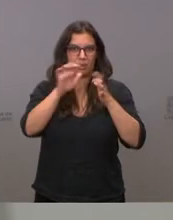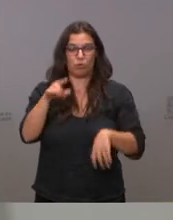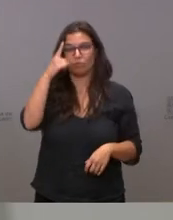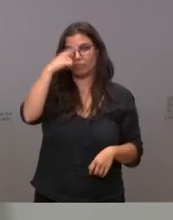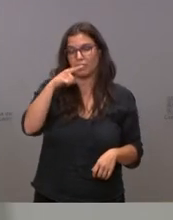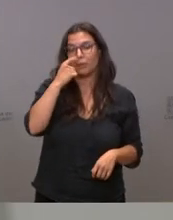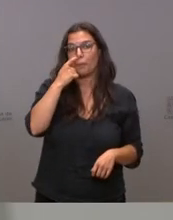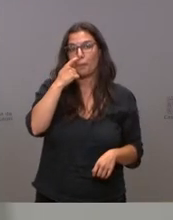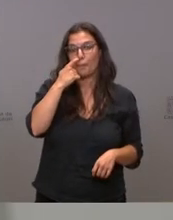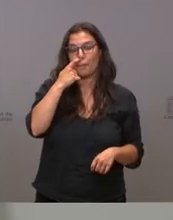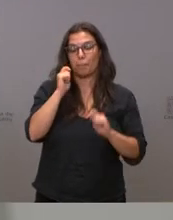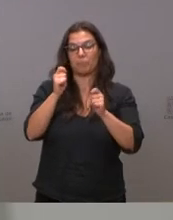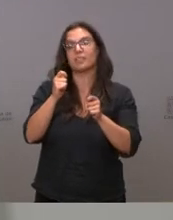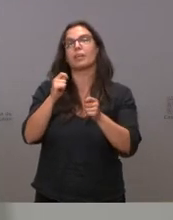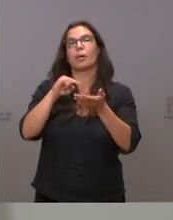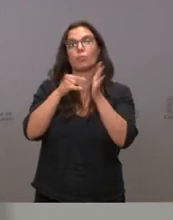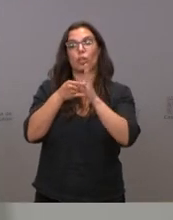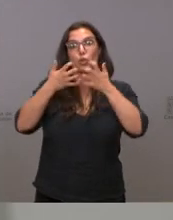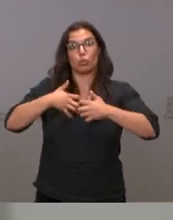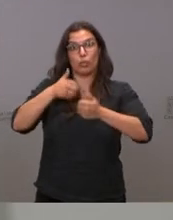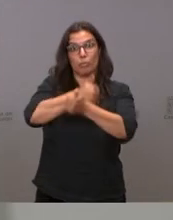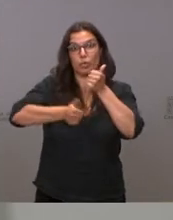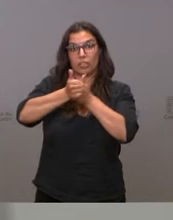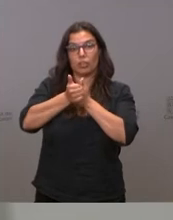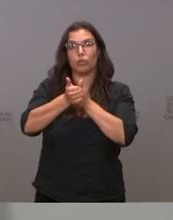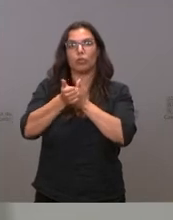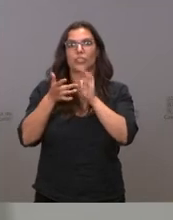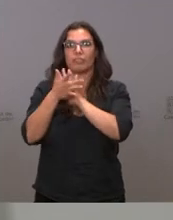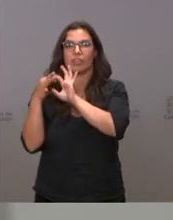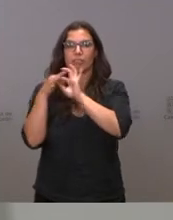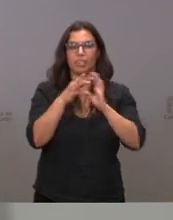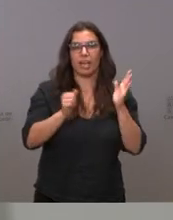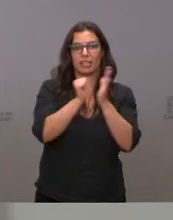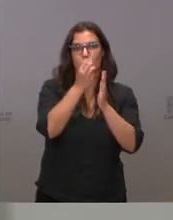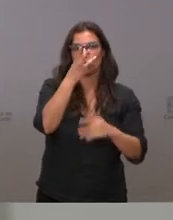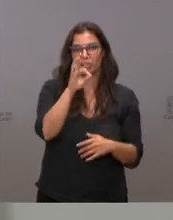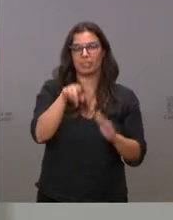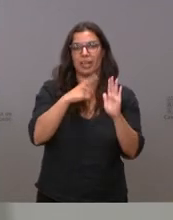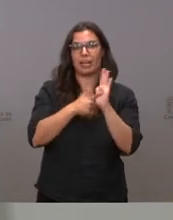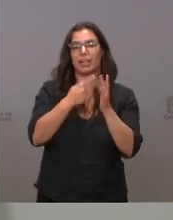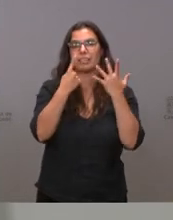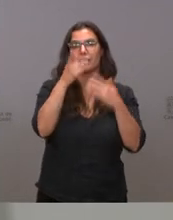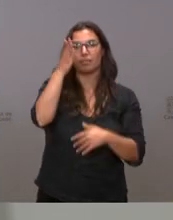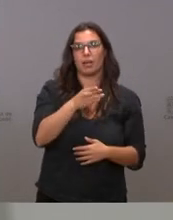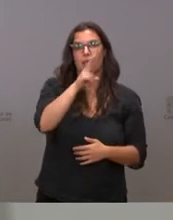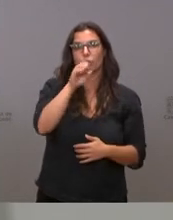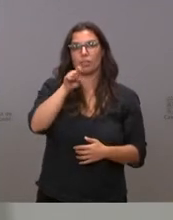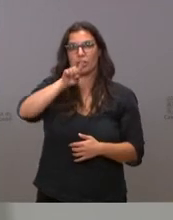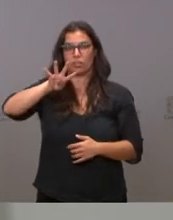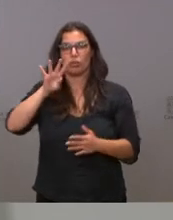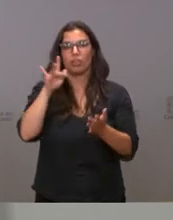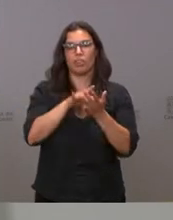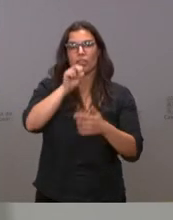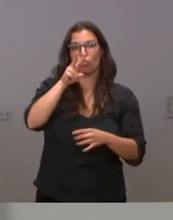ustedes que la Declaración de Proyecto Industrial prioritario tiene su amparo en el artículo 30 de la Ley 6.2014, de 12 de